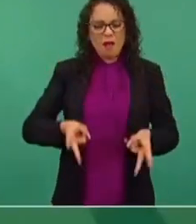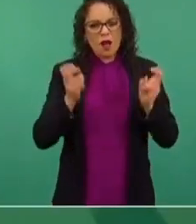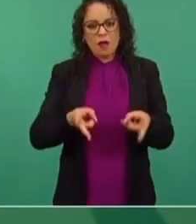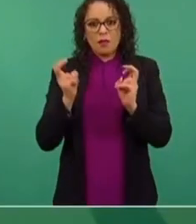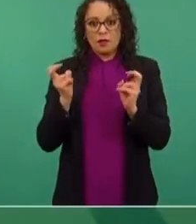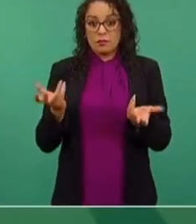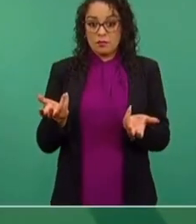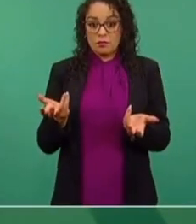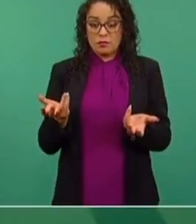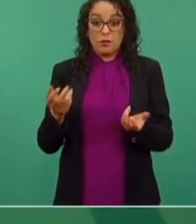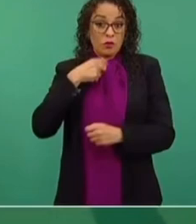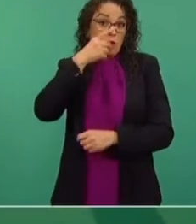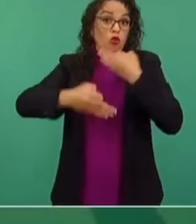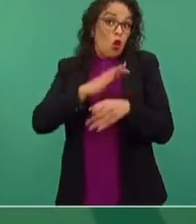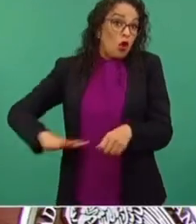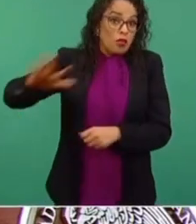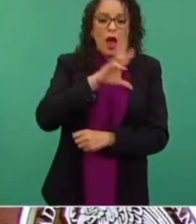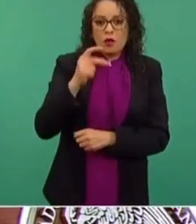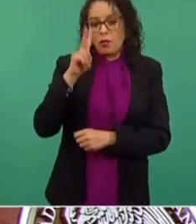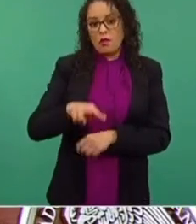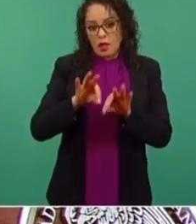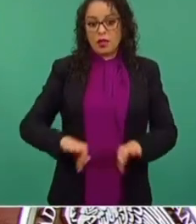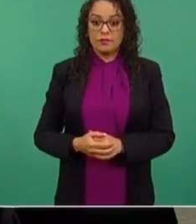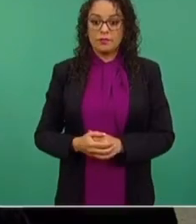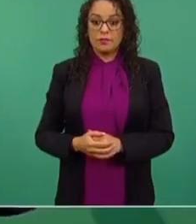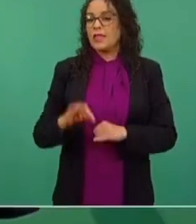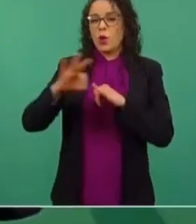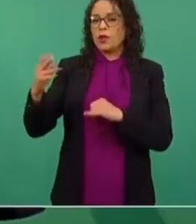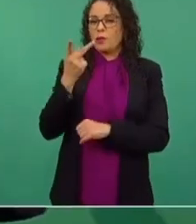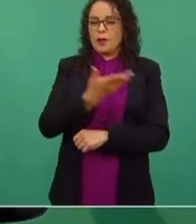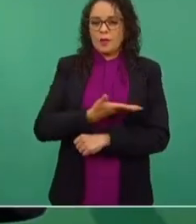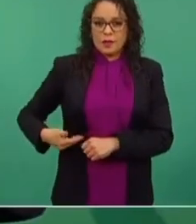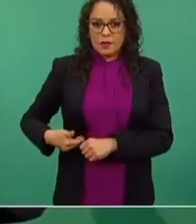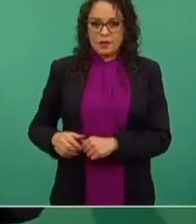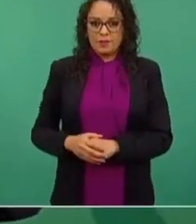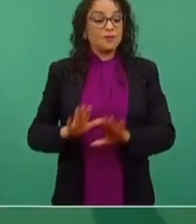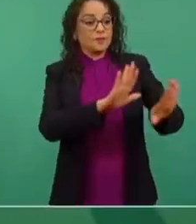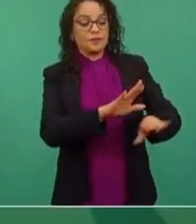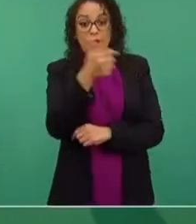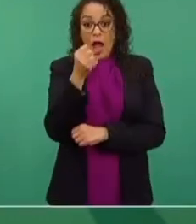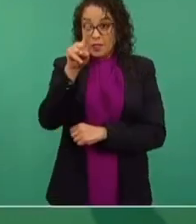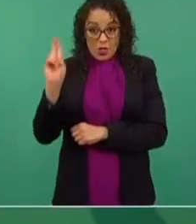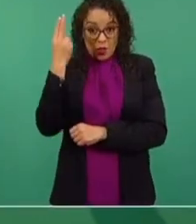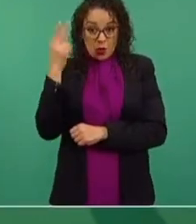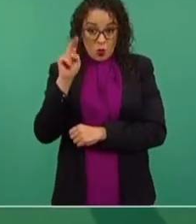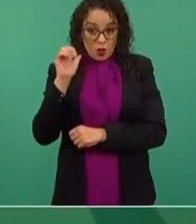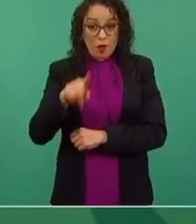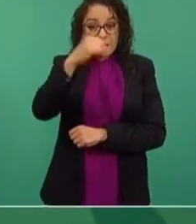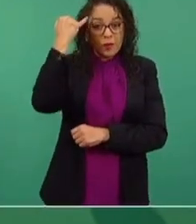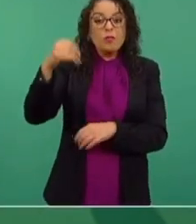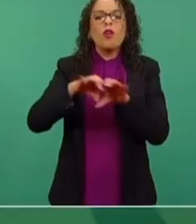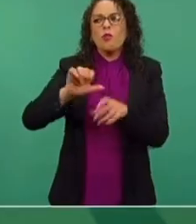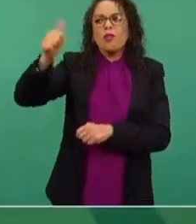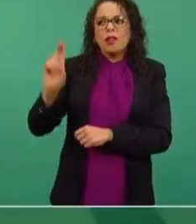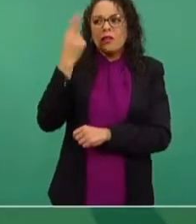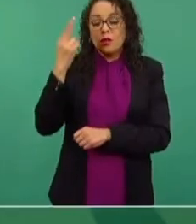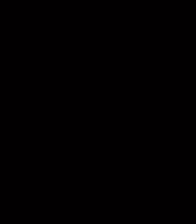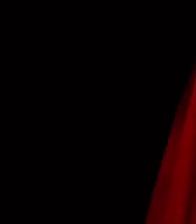Y no generalizo, desde luego, pero sí es muy importante el debate. Imaginen cómo están otras universidades.